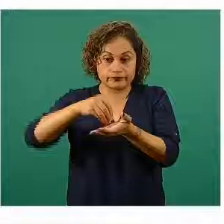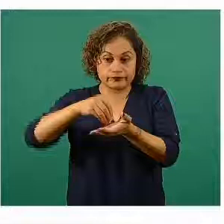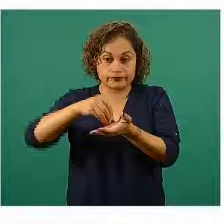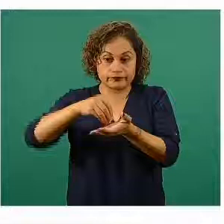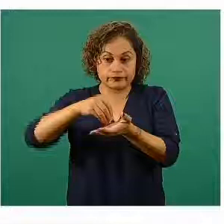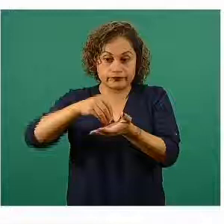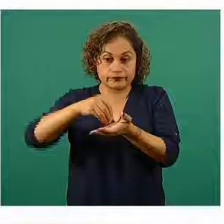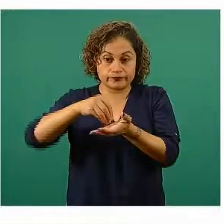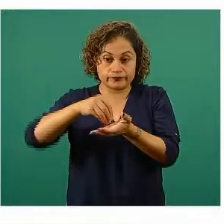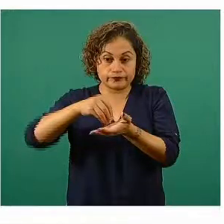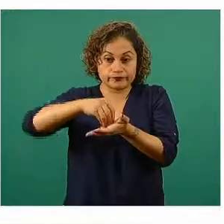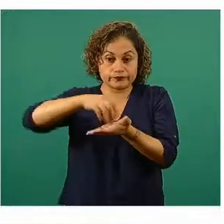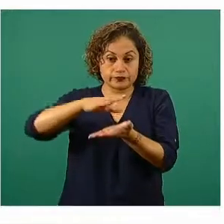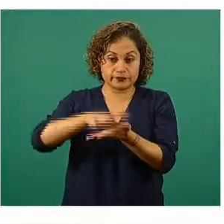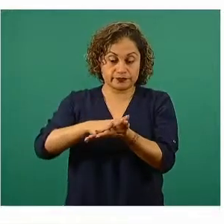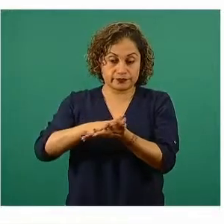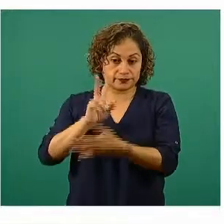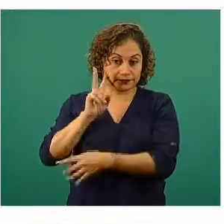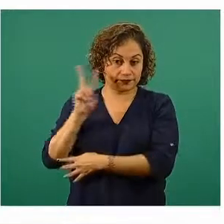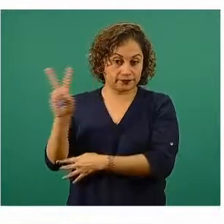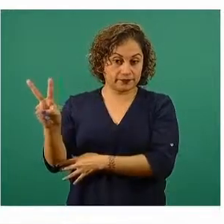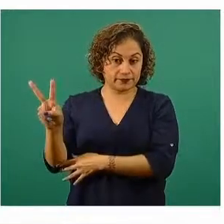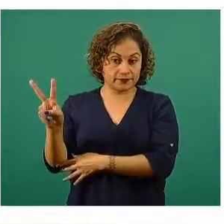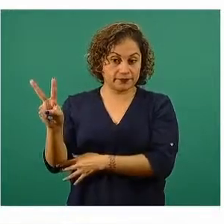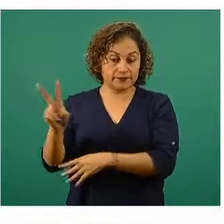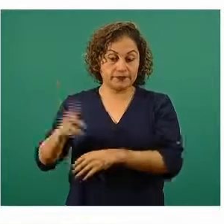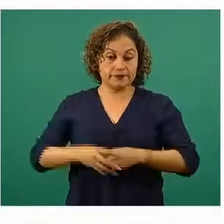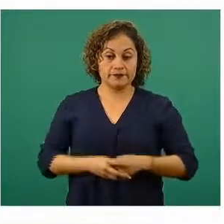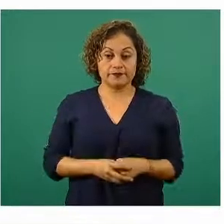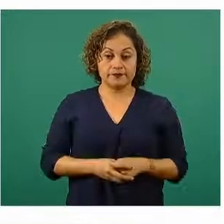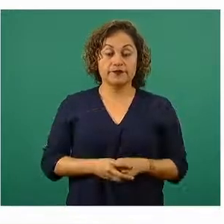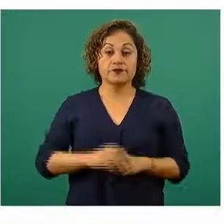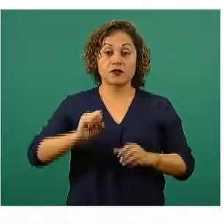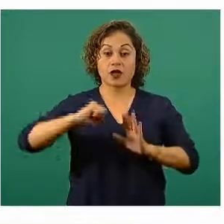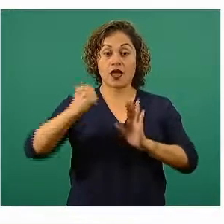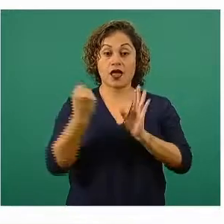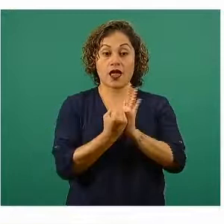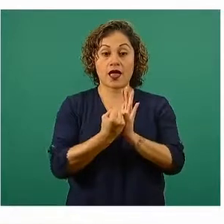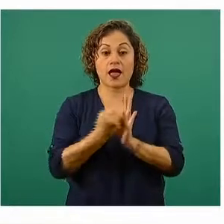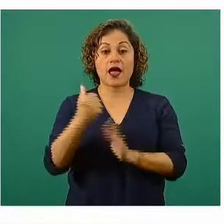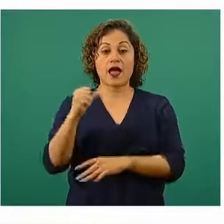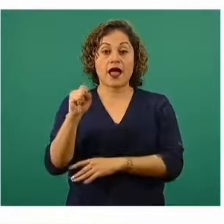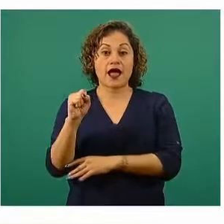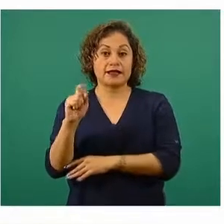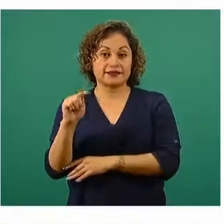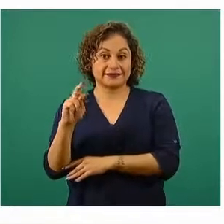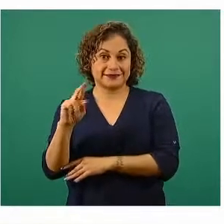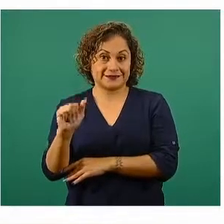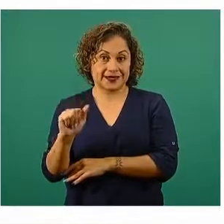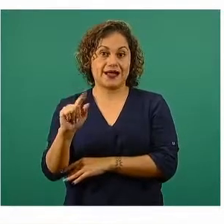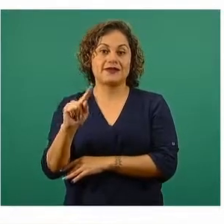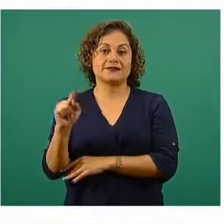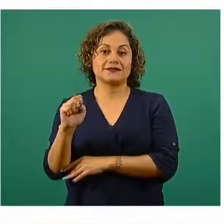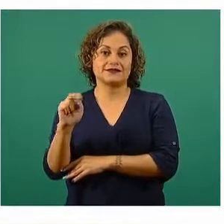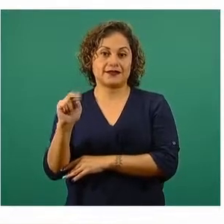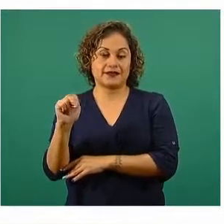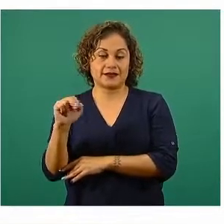dotación de vacuna AstraZeneca de serum que llegó apenas el fin de semana